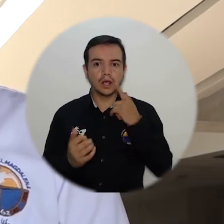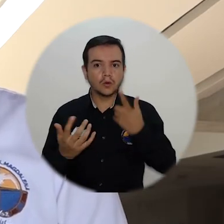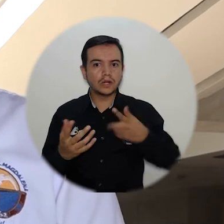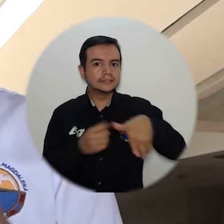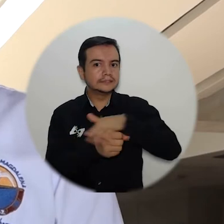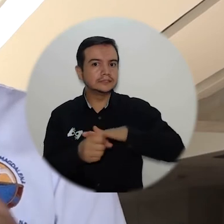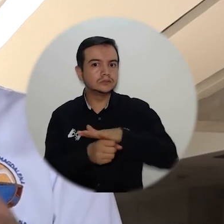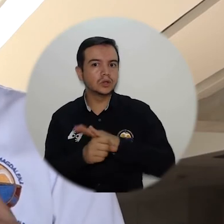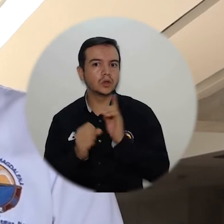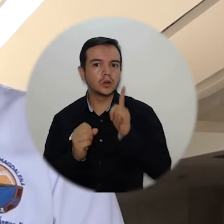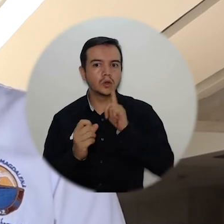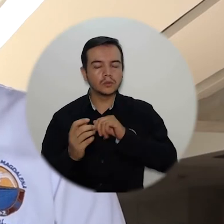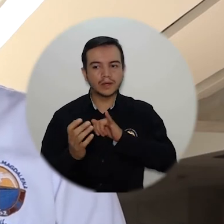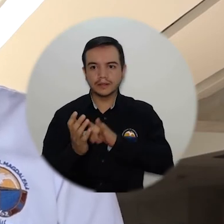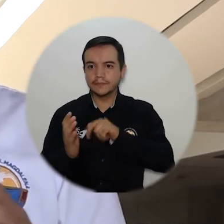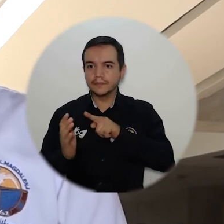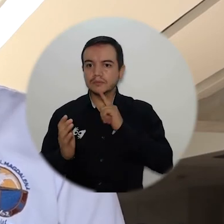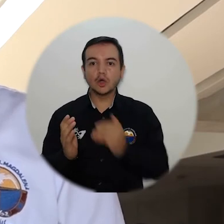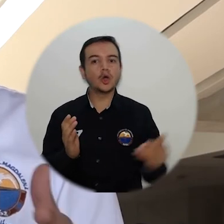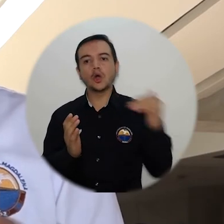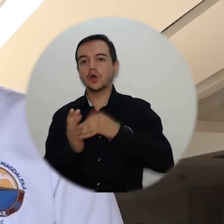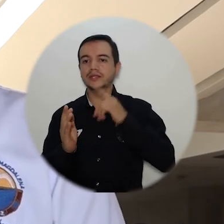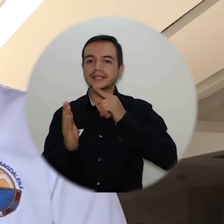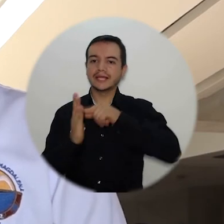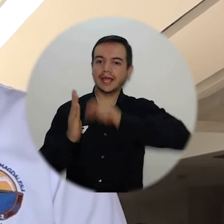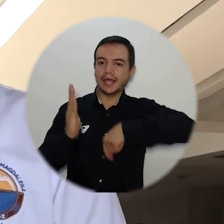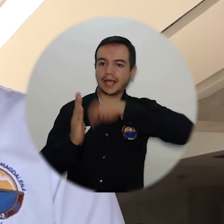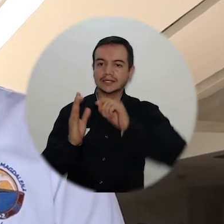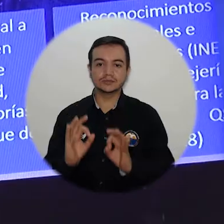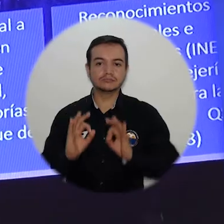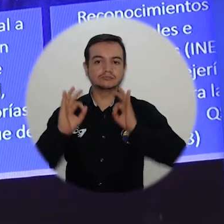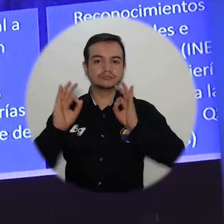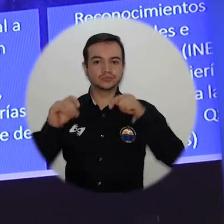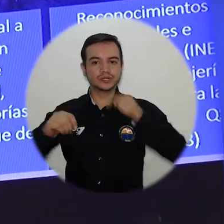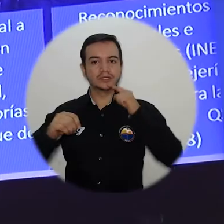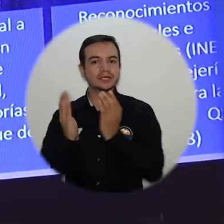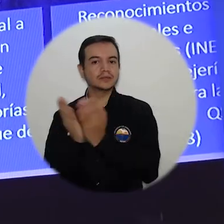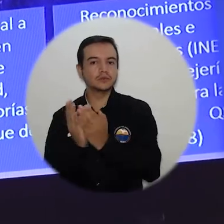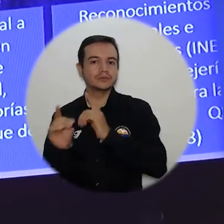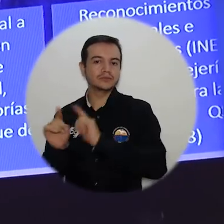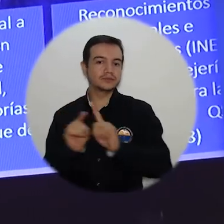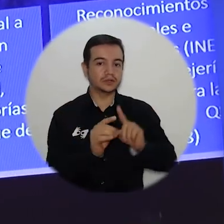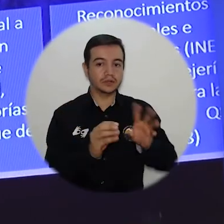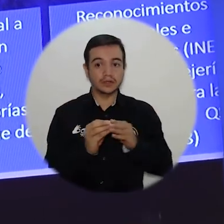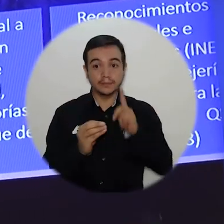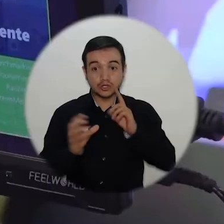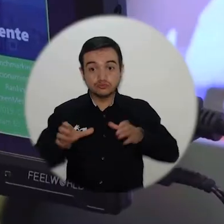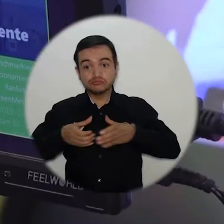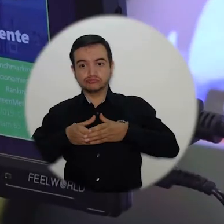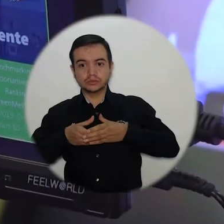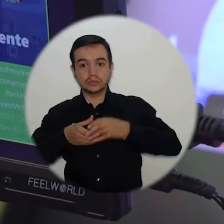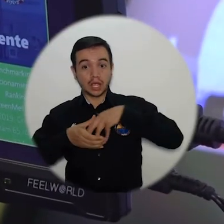procesos académicos, podamos hacer algunos ajustes y considerarlos en nuestros procesos de autoevaluación. En este importante ejercicio con miras a la